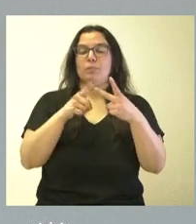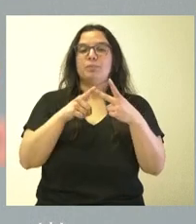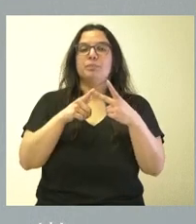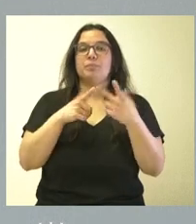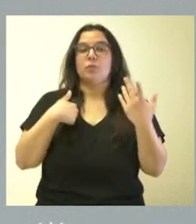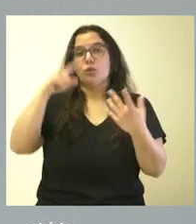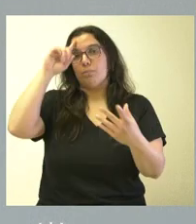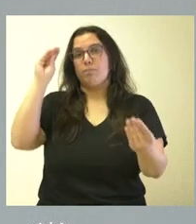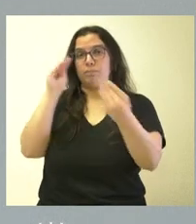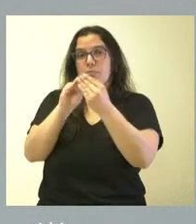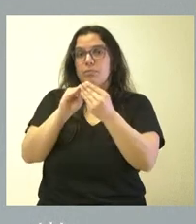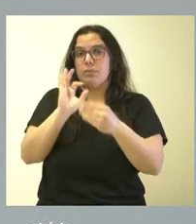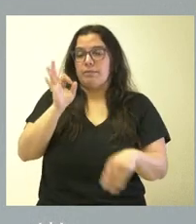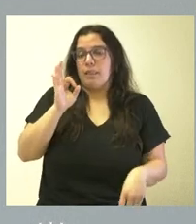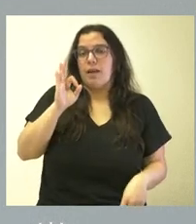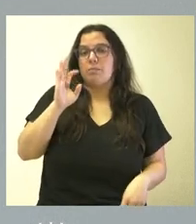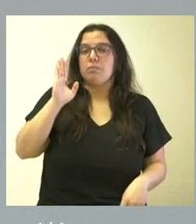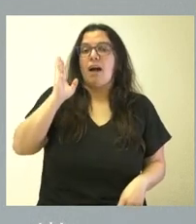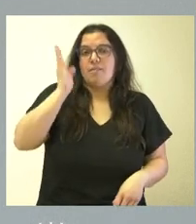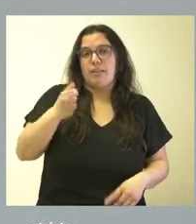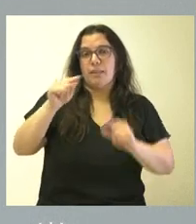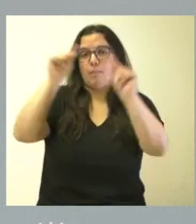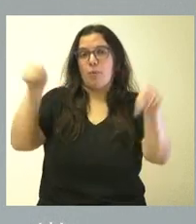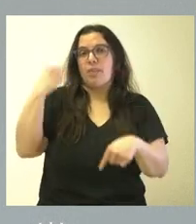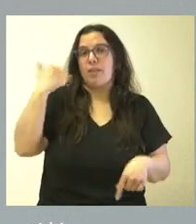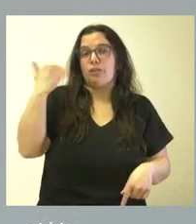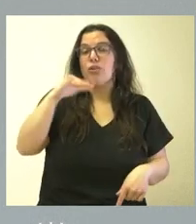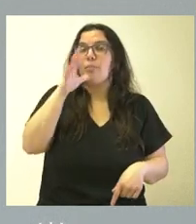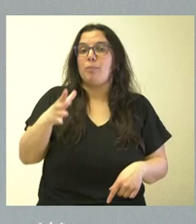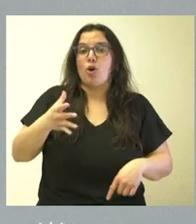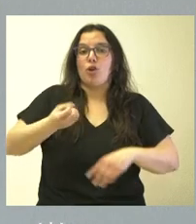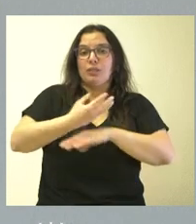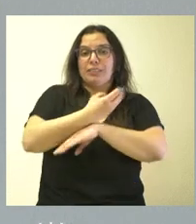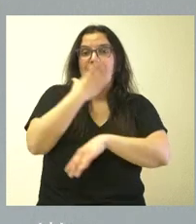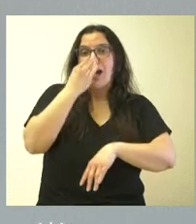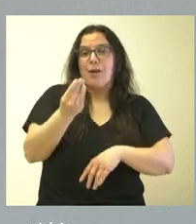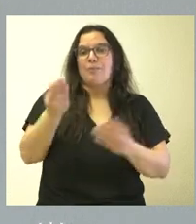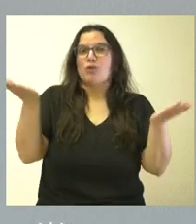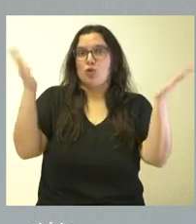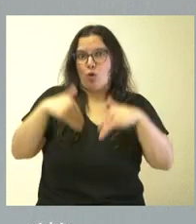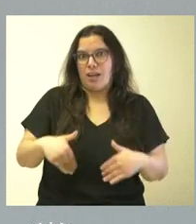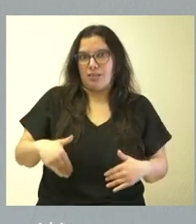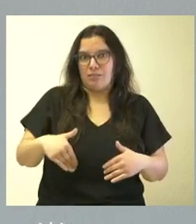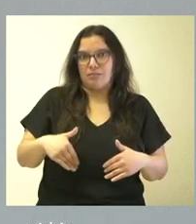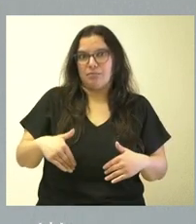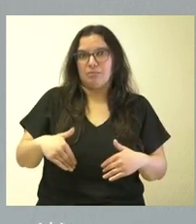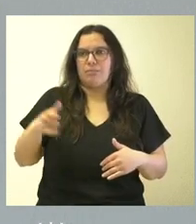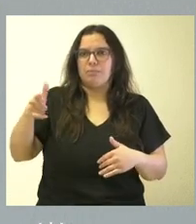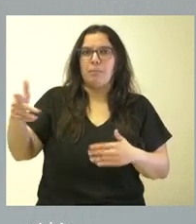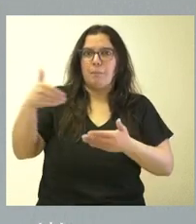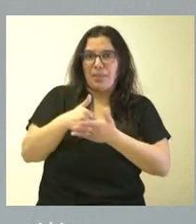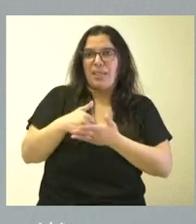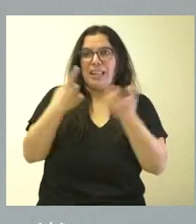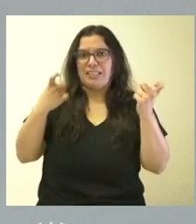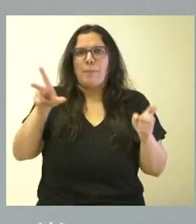Coincido el perjuicio que tiene la provincia de Soria de no disponer del sistema ferroviario adecuado que demanda, que necesita y que